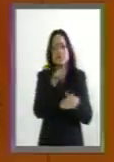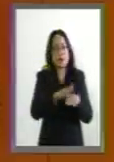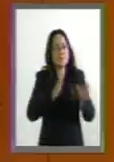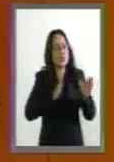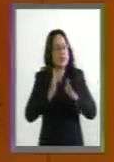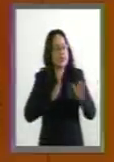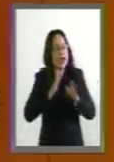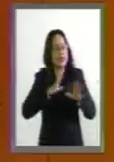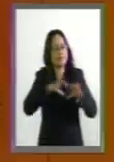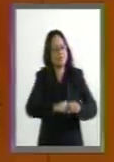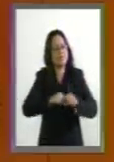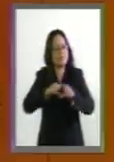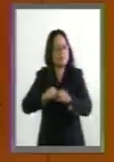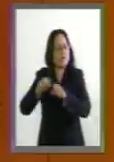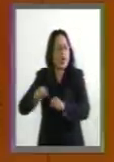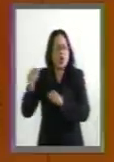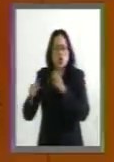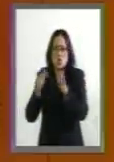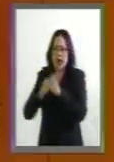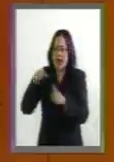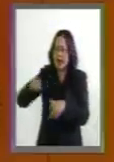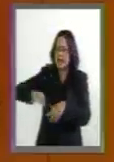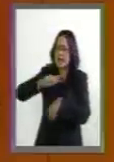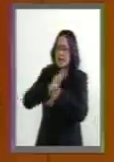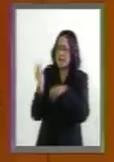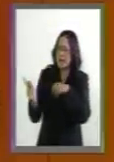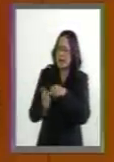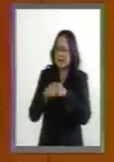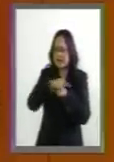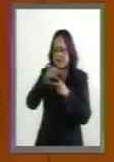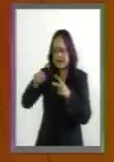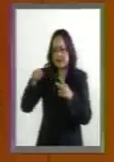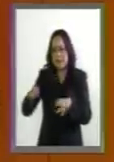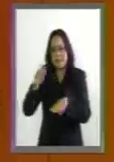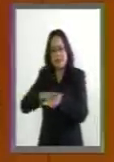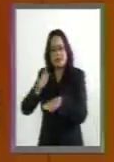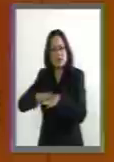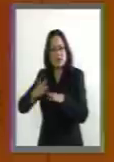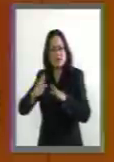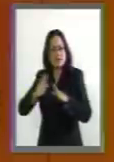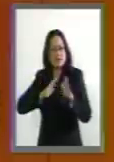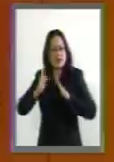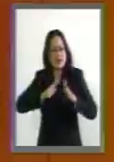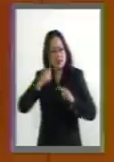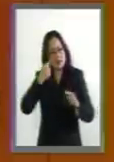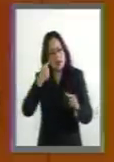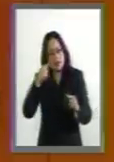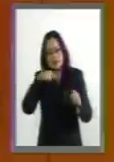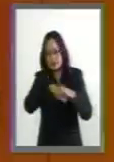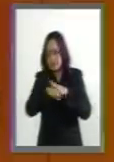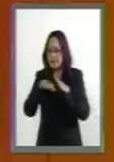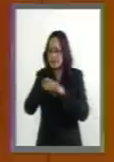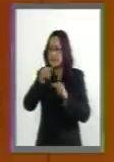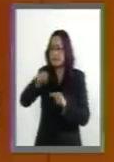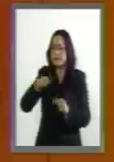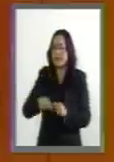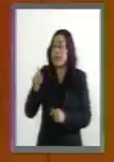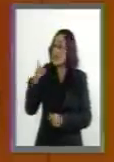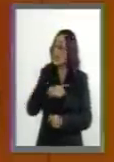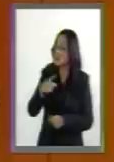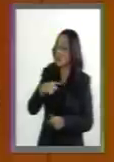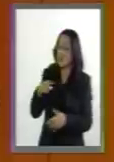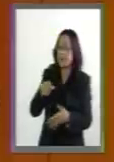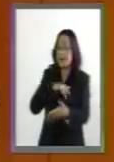los puertos de este país, es absolutamente cierto y hay que leerla porque no leen. Y aquí viene